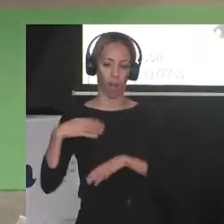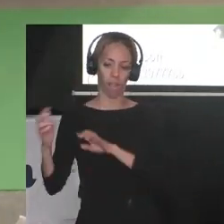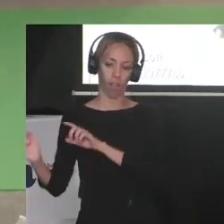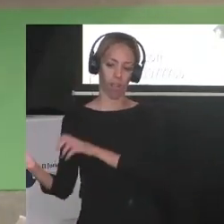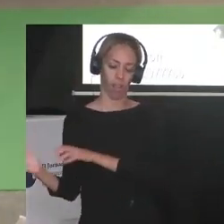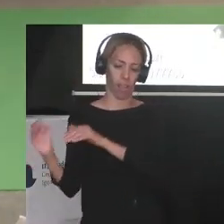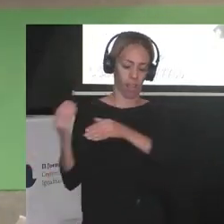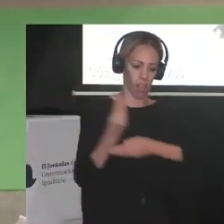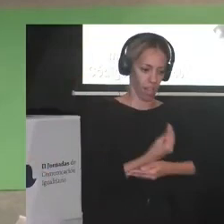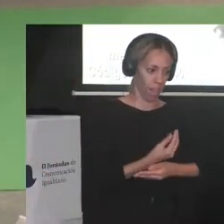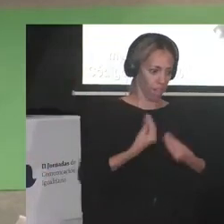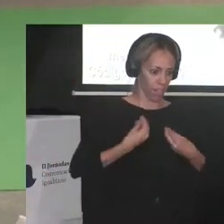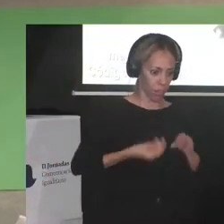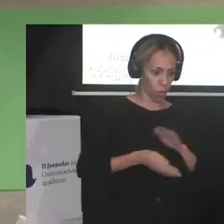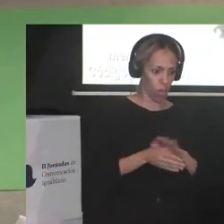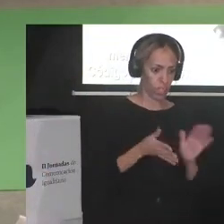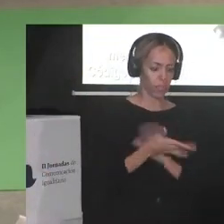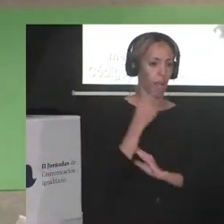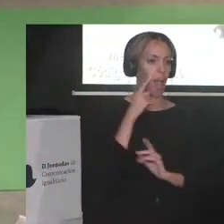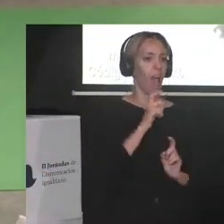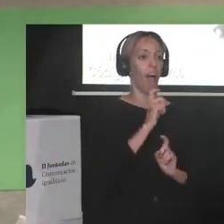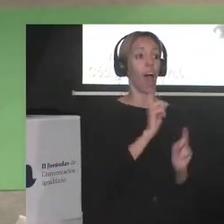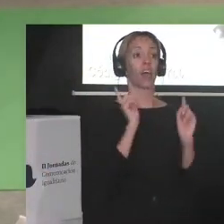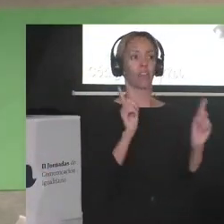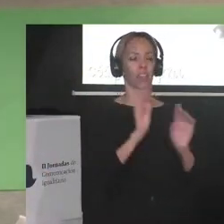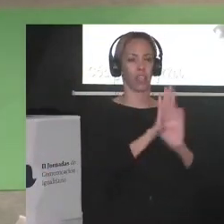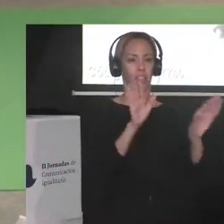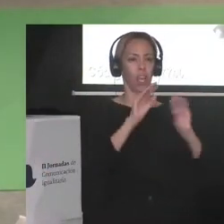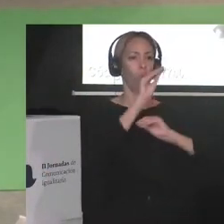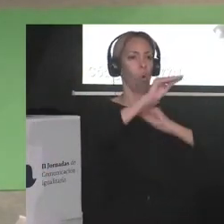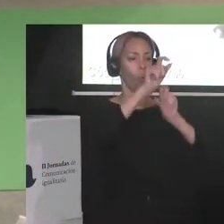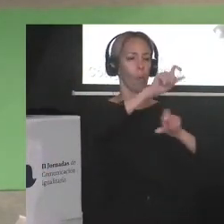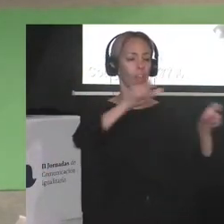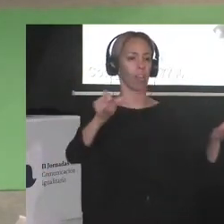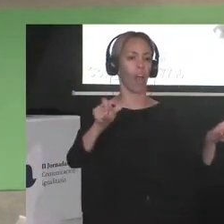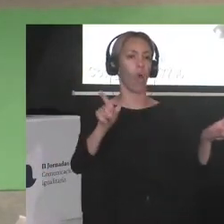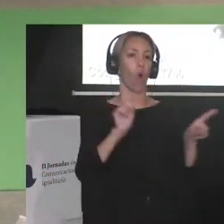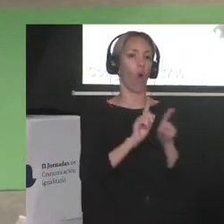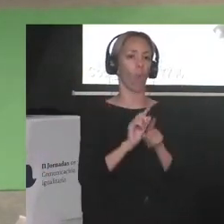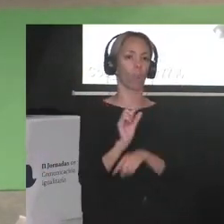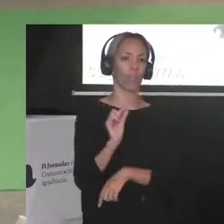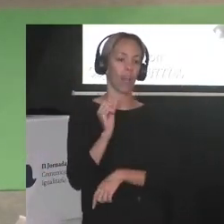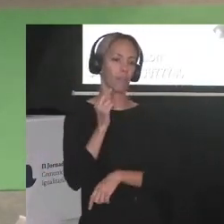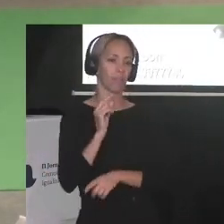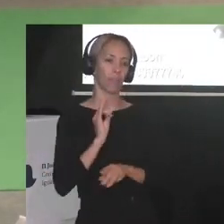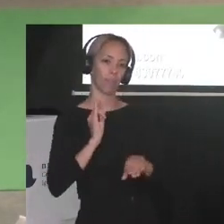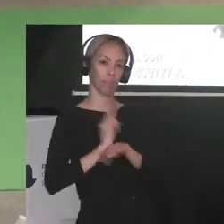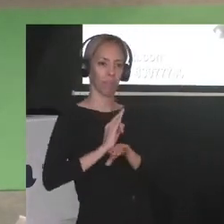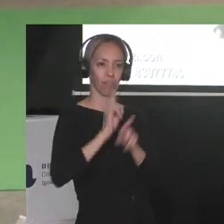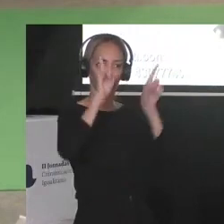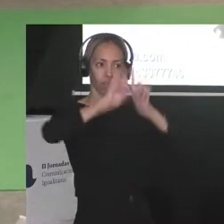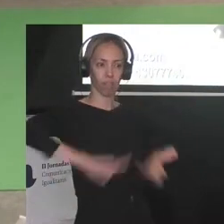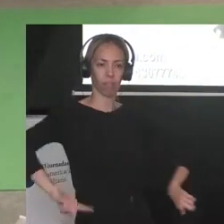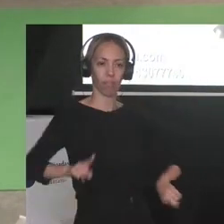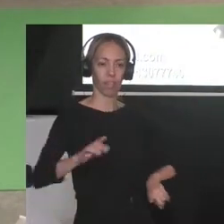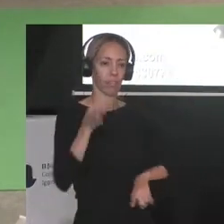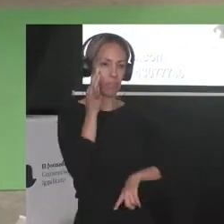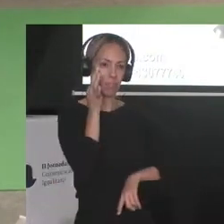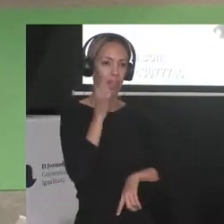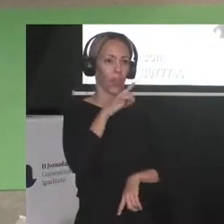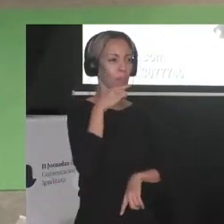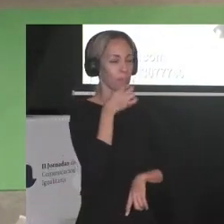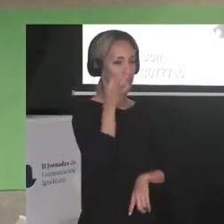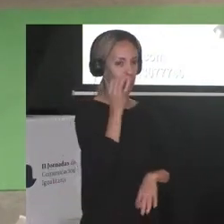de advertencia un recordatorio para la humanidad un caramelo envenenado o una segunda oportunidad sobre la